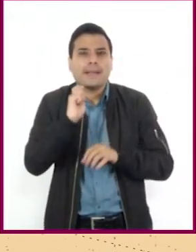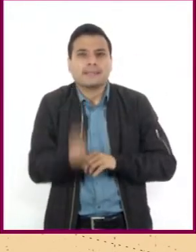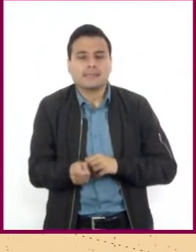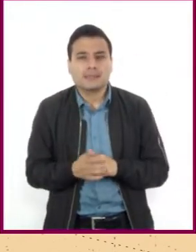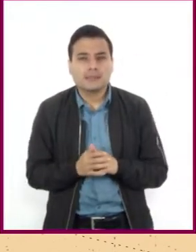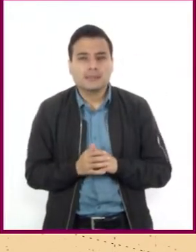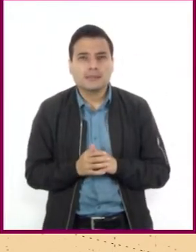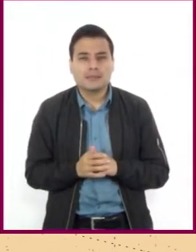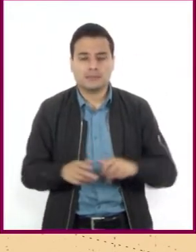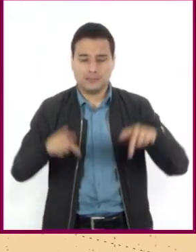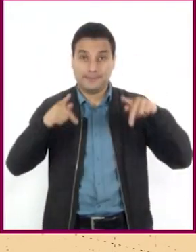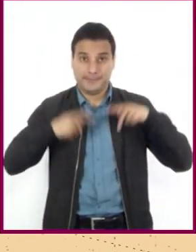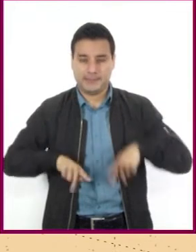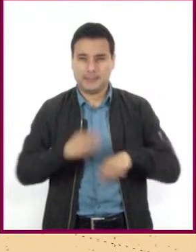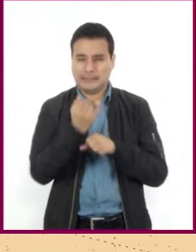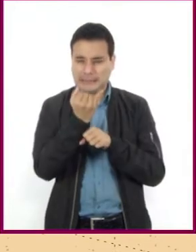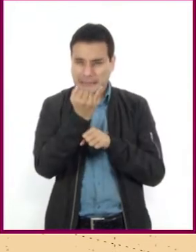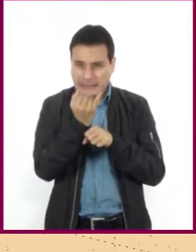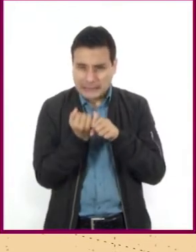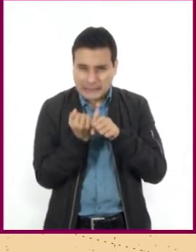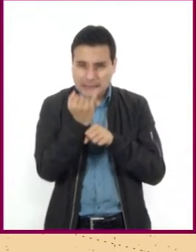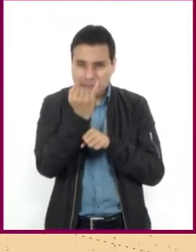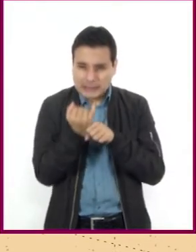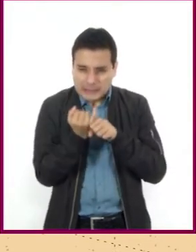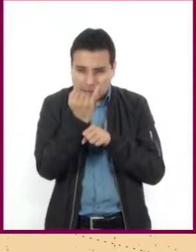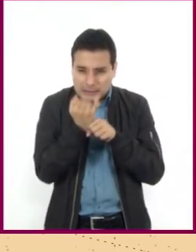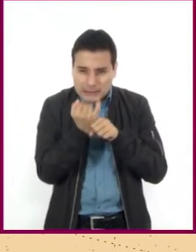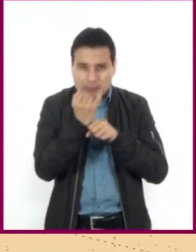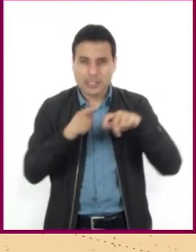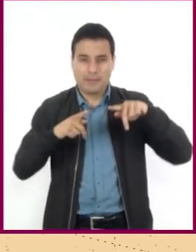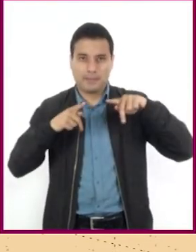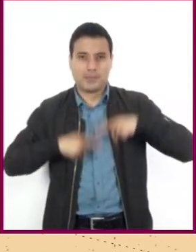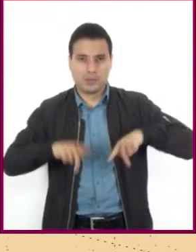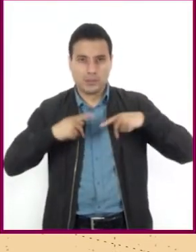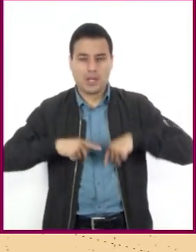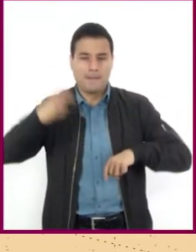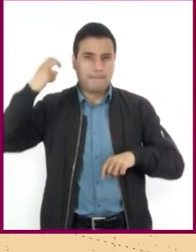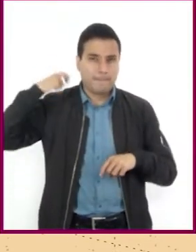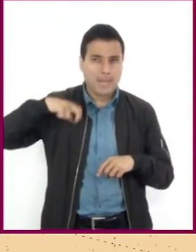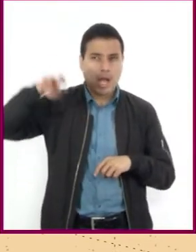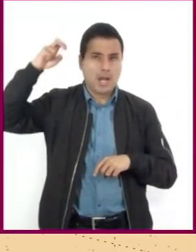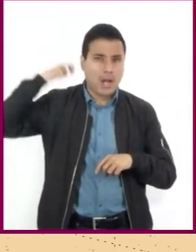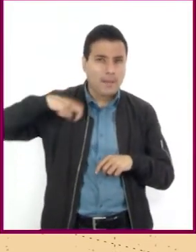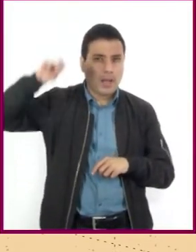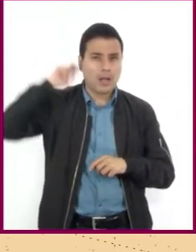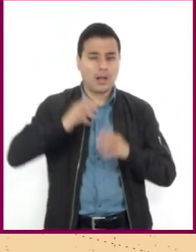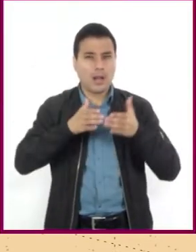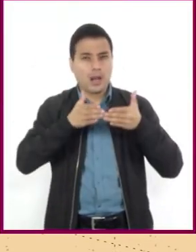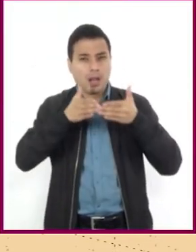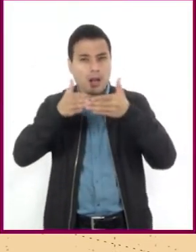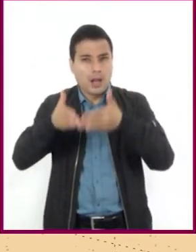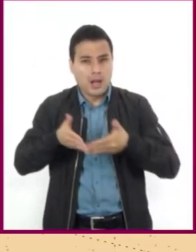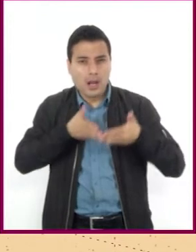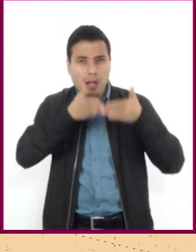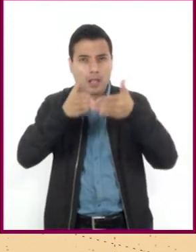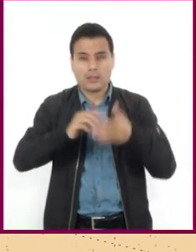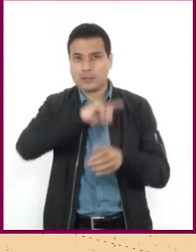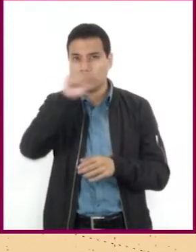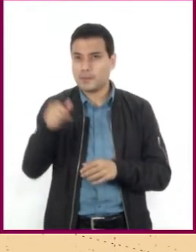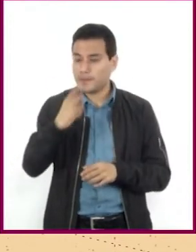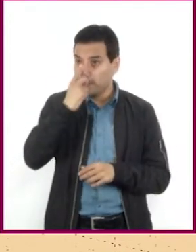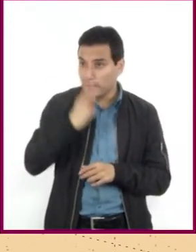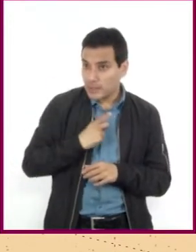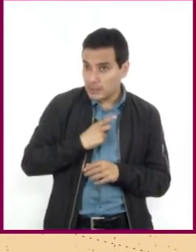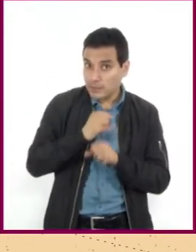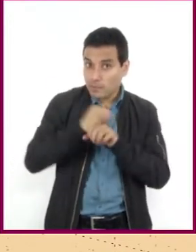conocer y difundir la información que obtenían de personas que viajaban por todo el mundo, comenzaron a realizarse los